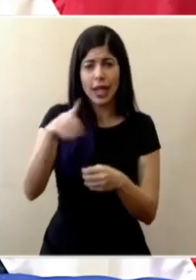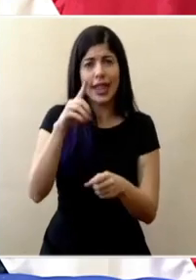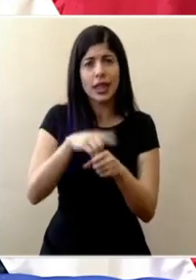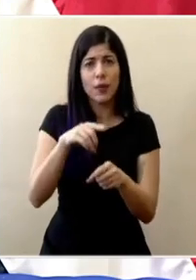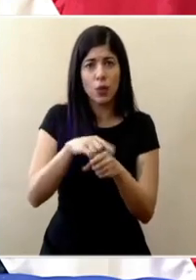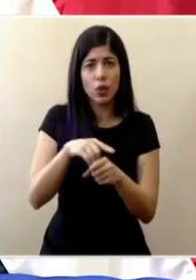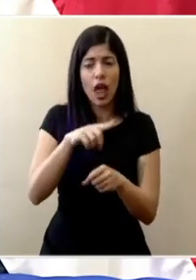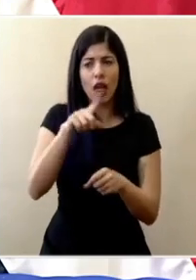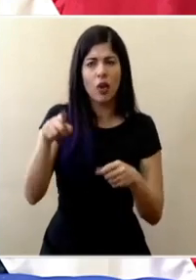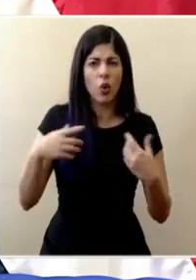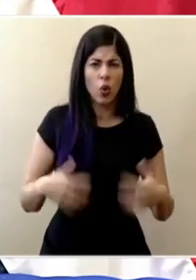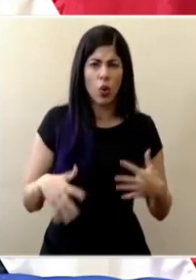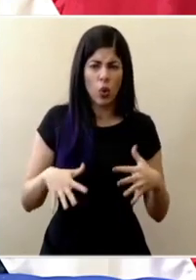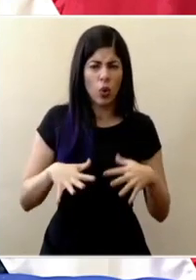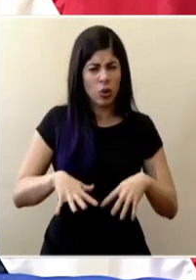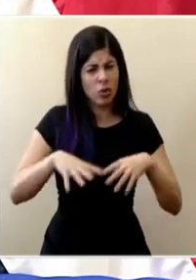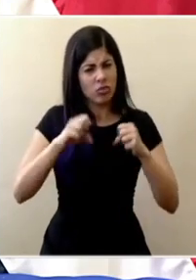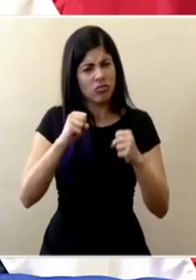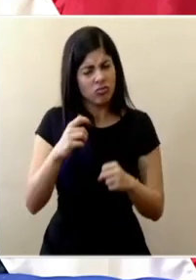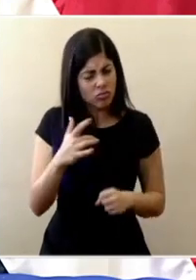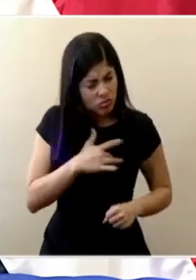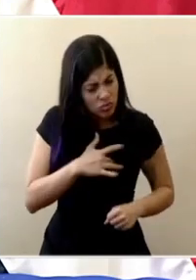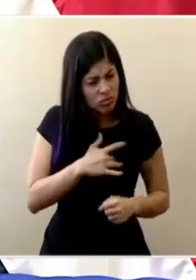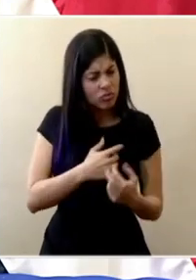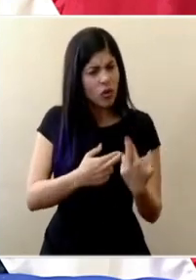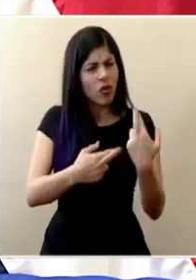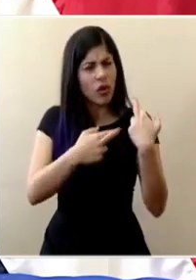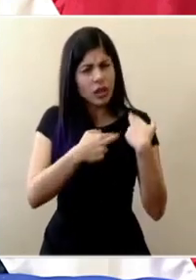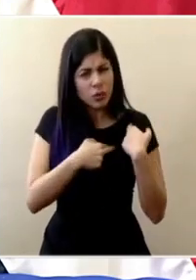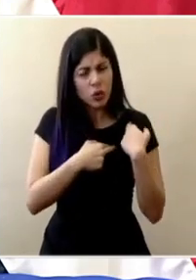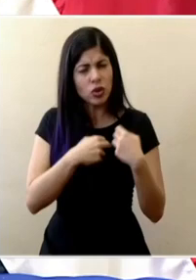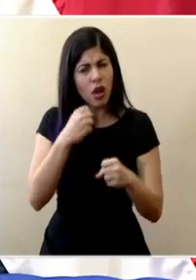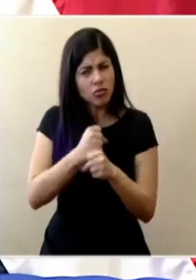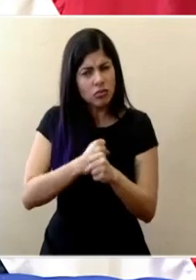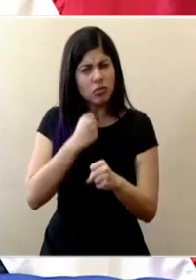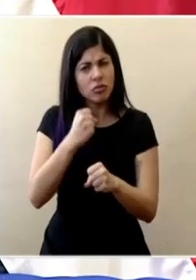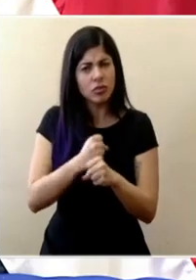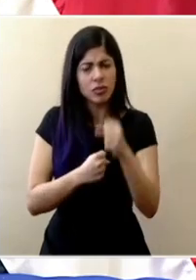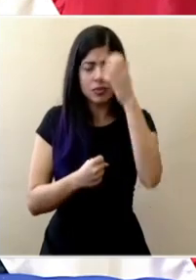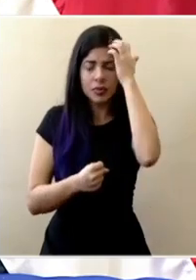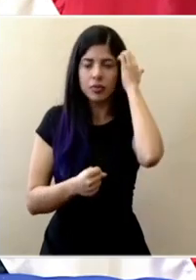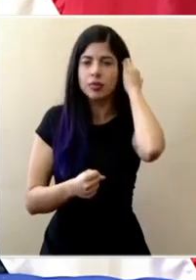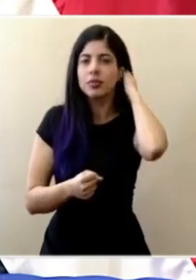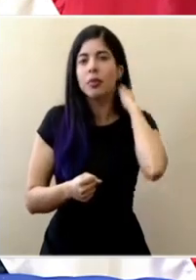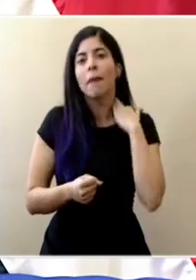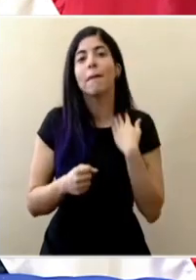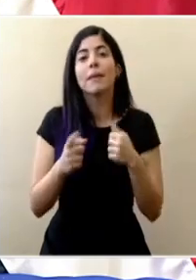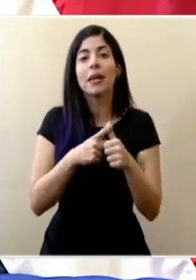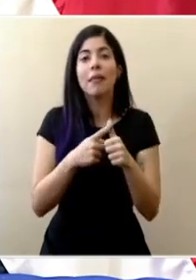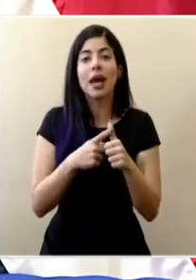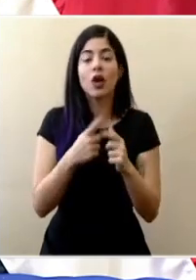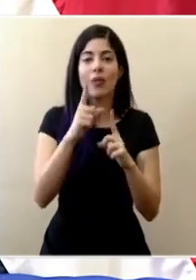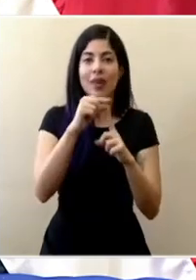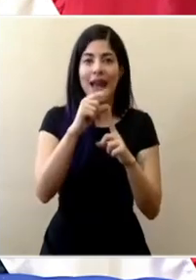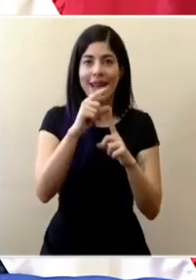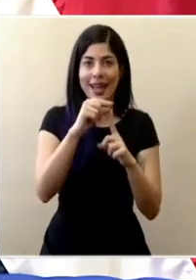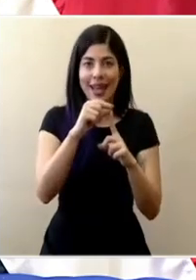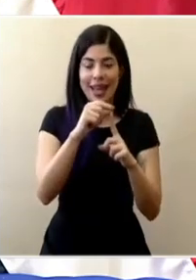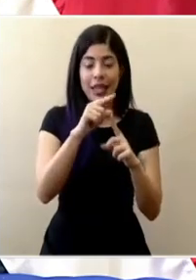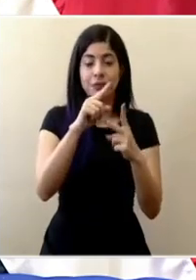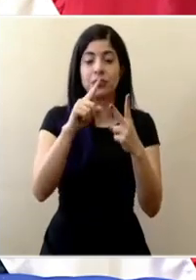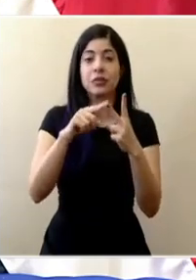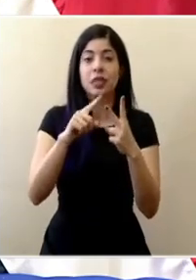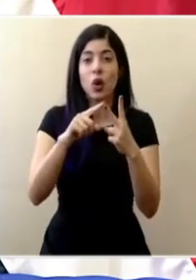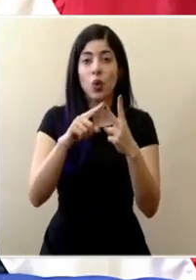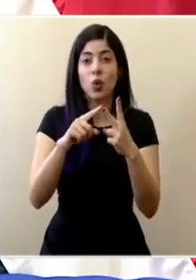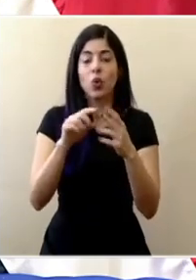diputados que han asumido con tanta mística y con tanta responsabilidad este trabajo uno primero que es el tema de los arrendamientos uno